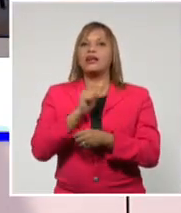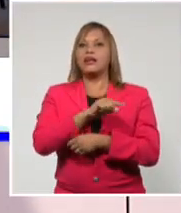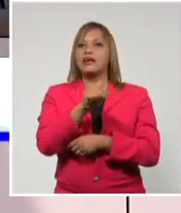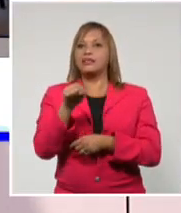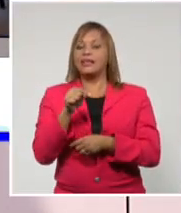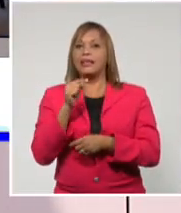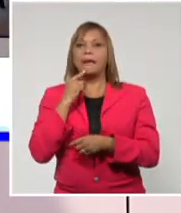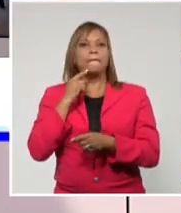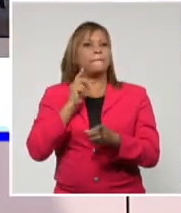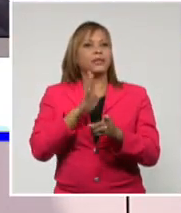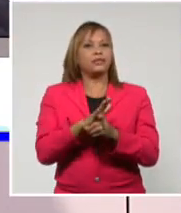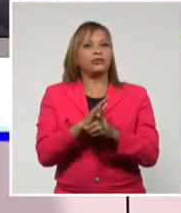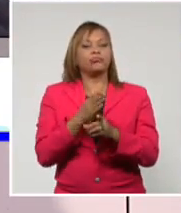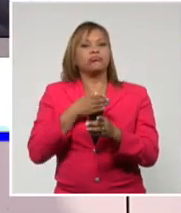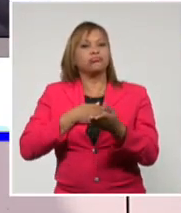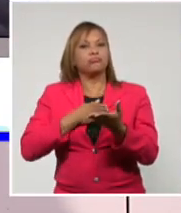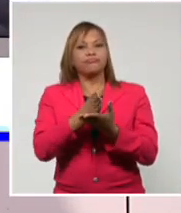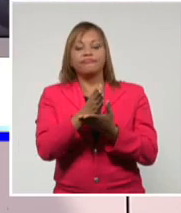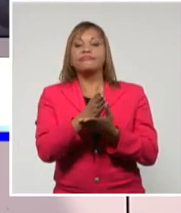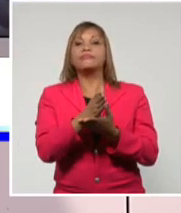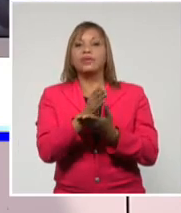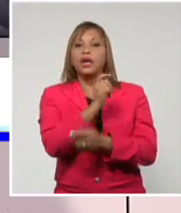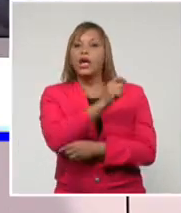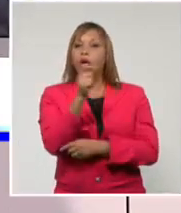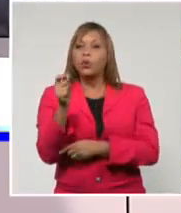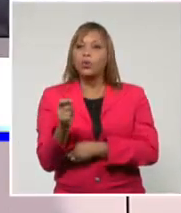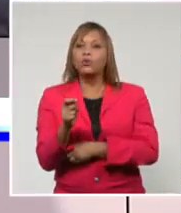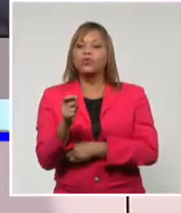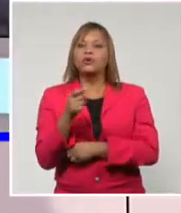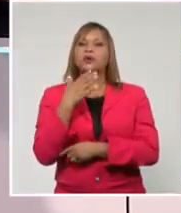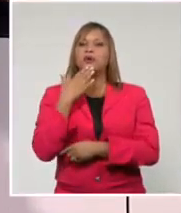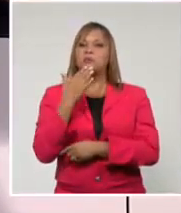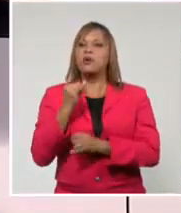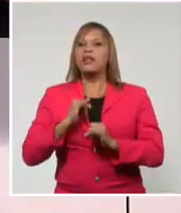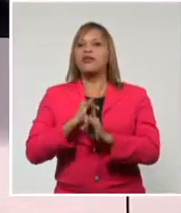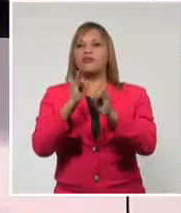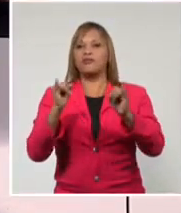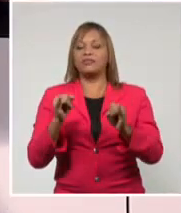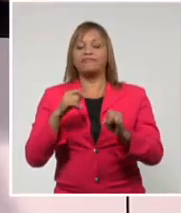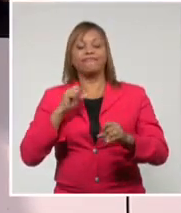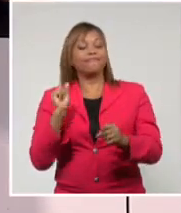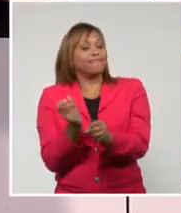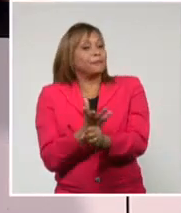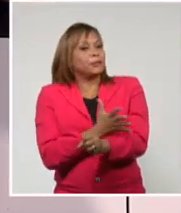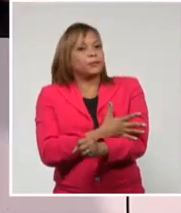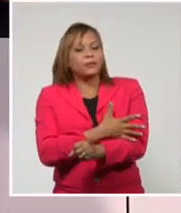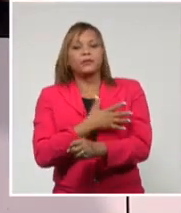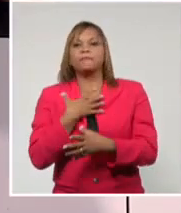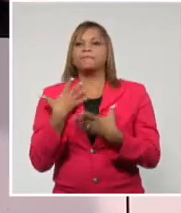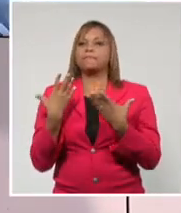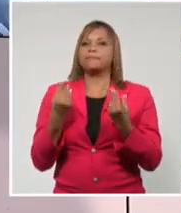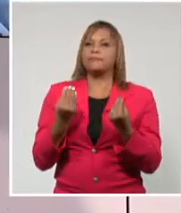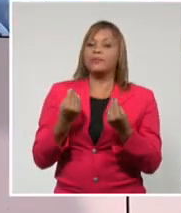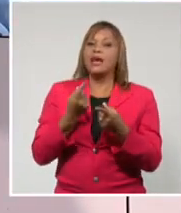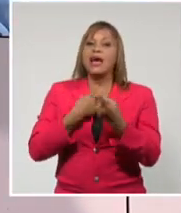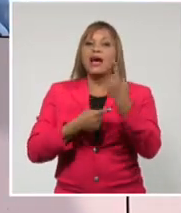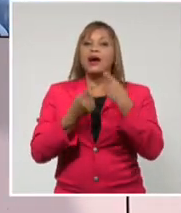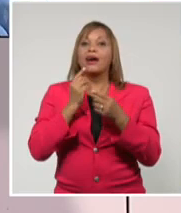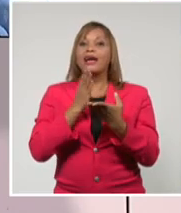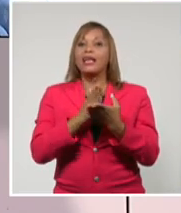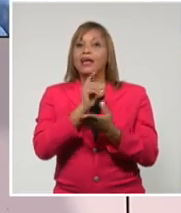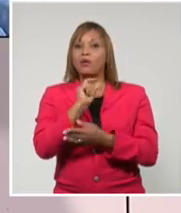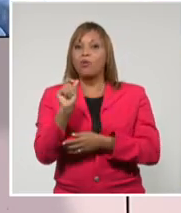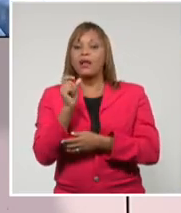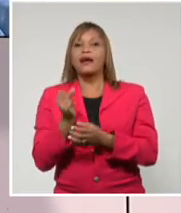siete meses por causa de la pandemia. Sin duda, muy buenas noticias ambas. Emociones incontables porque la escuela, además de ser el formador